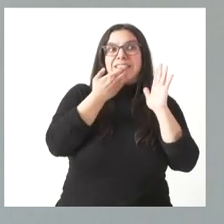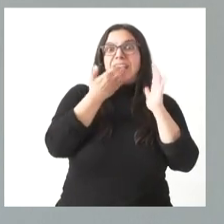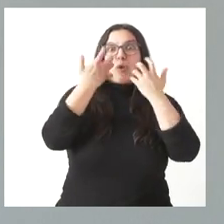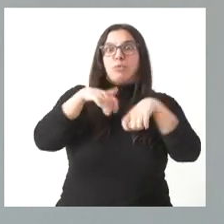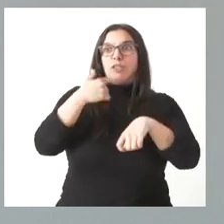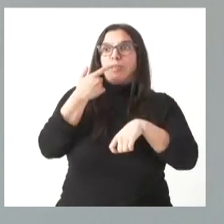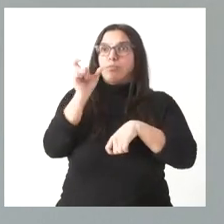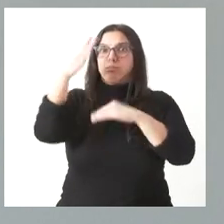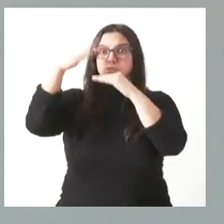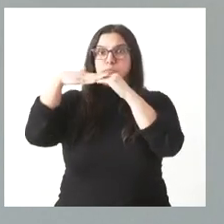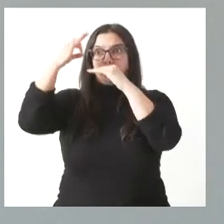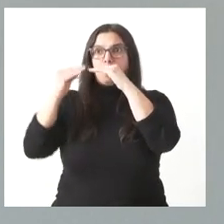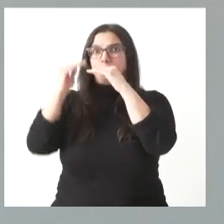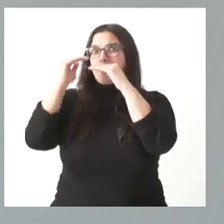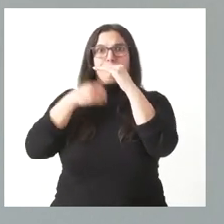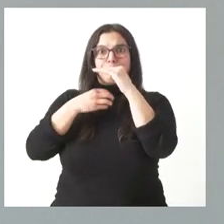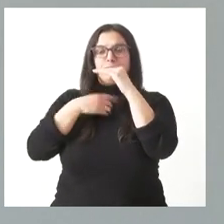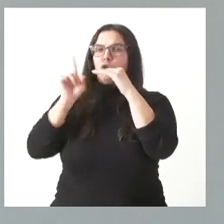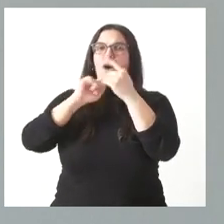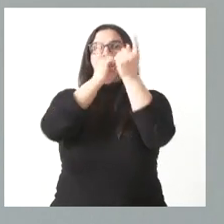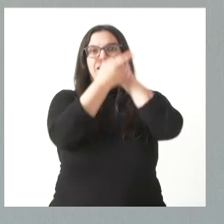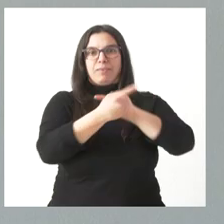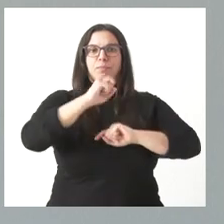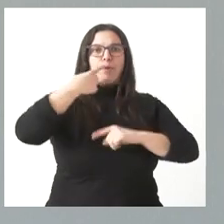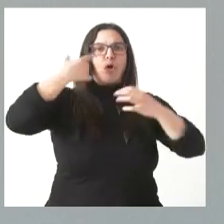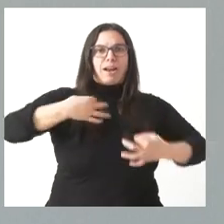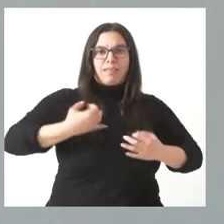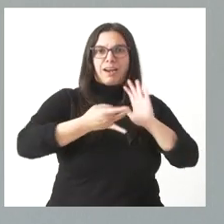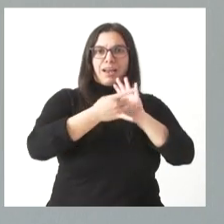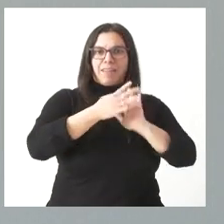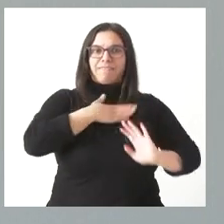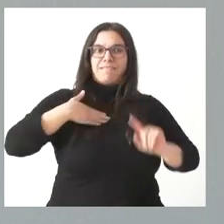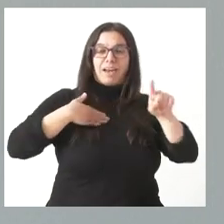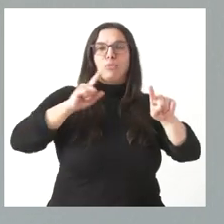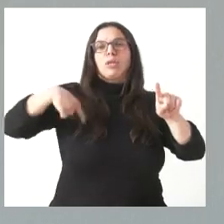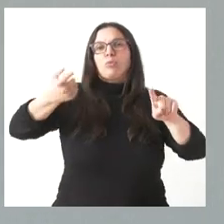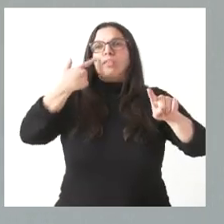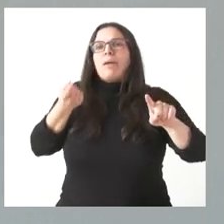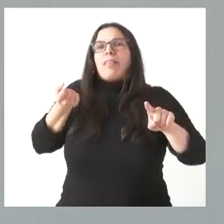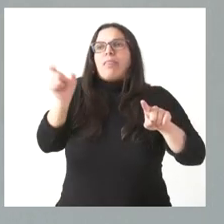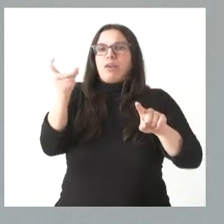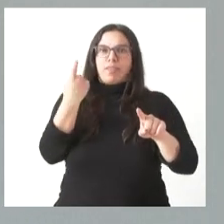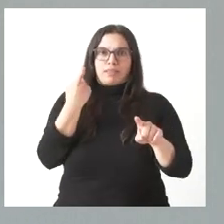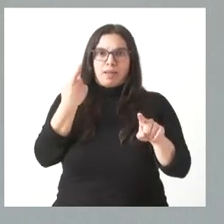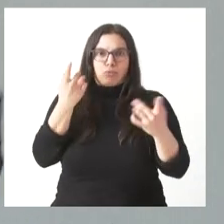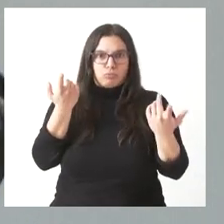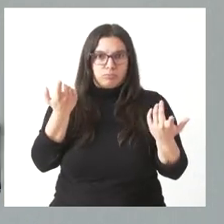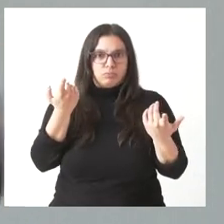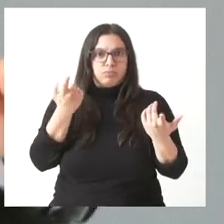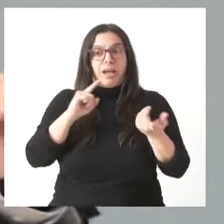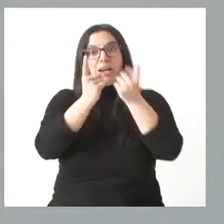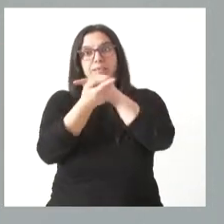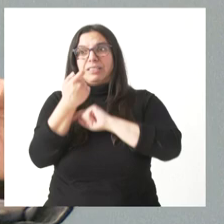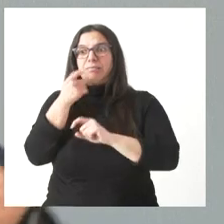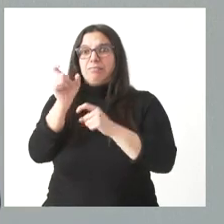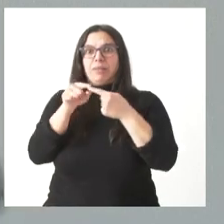que el procedimiento es justo al inverso, garantizar la calidad que tenemos y que queremos y luego ir definiendo el coste, no el procedimiento inverso que definir una